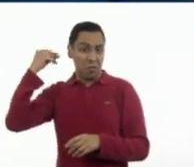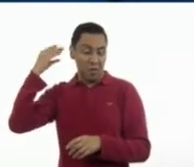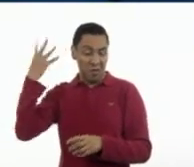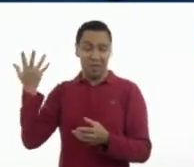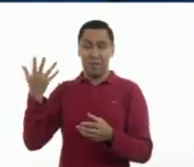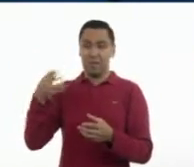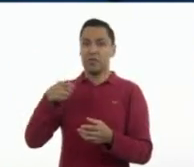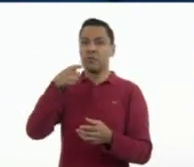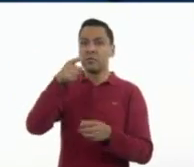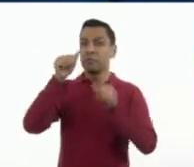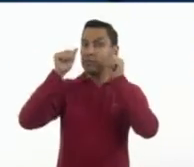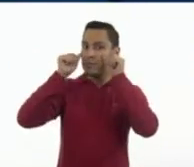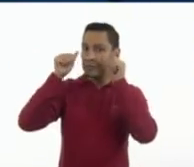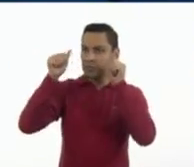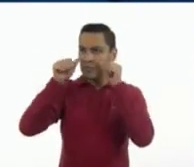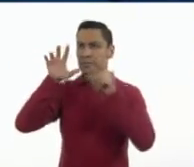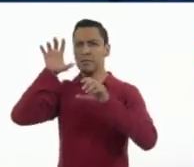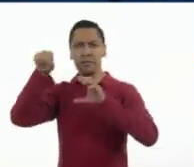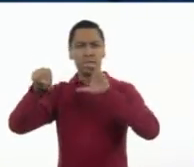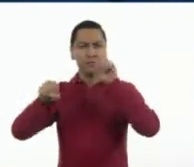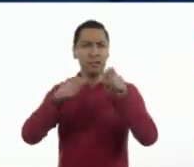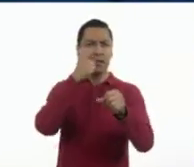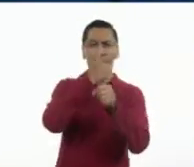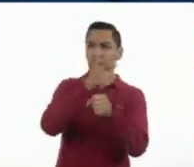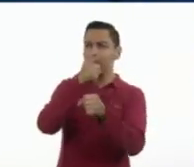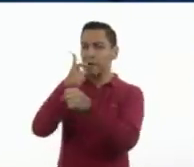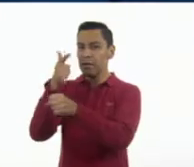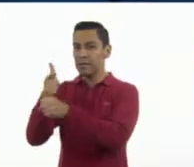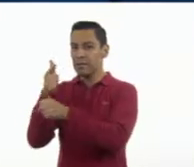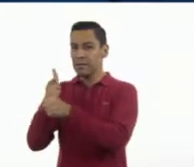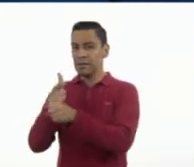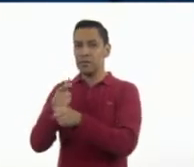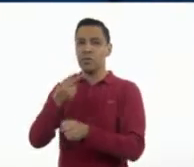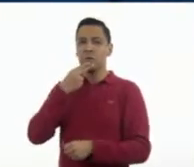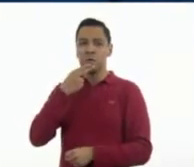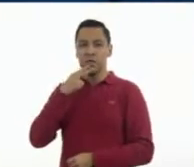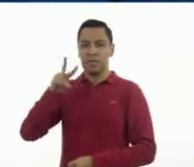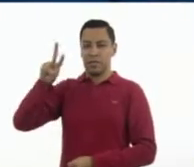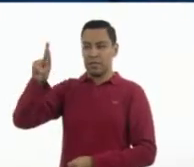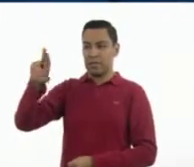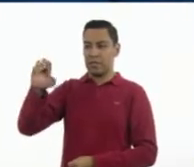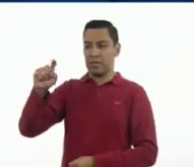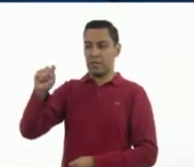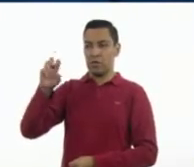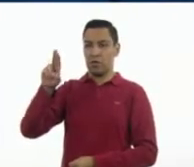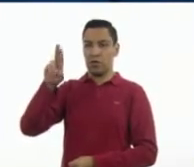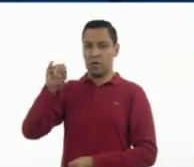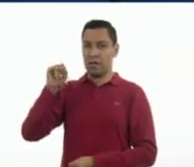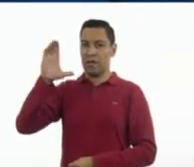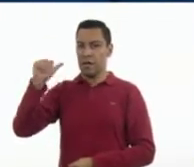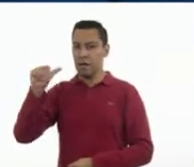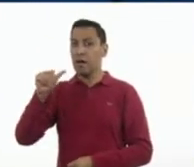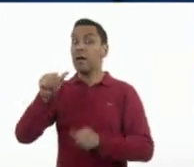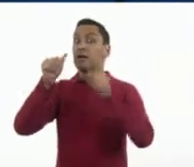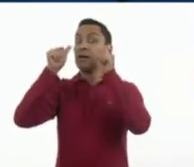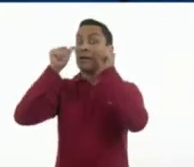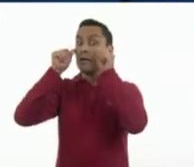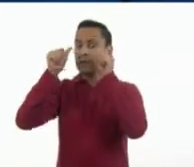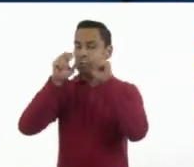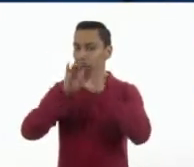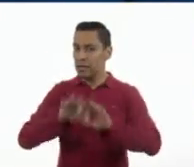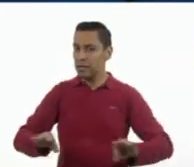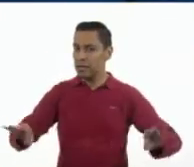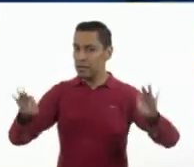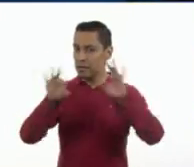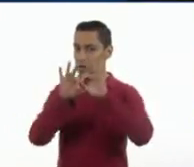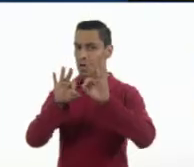atención e identifiquen las frases retóricas que emplean. Recuerden que algunas, ojo, algunas pueden